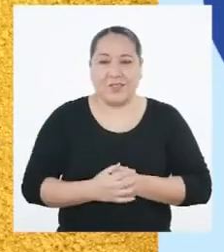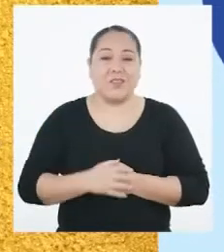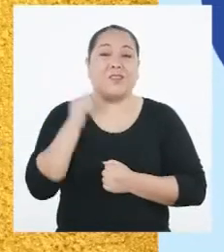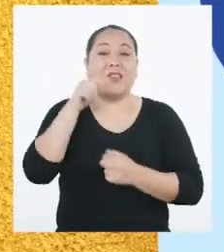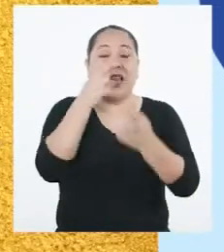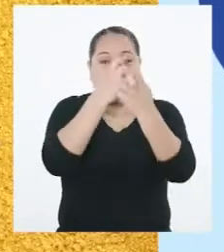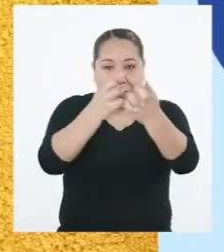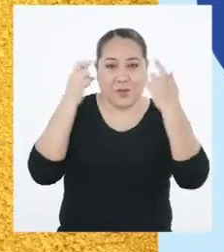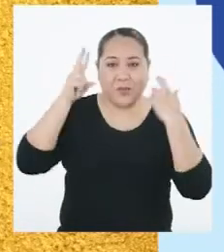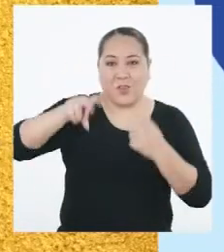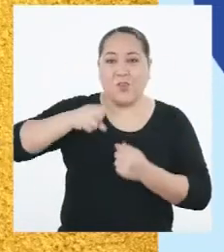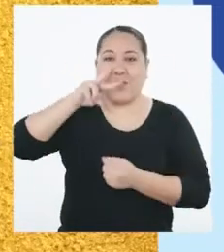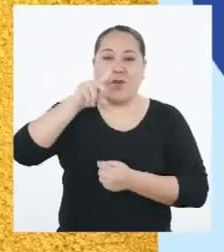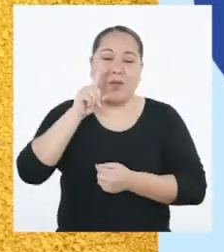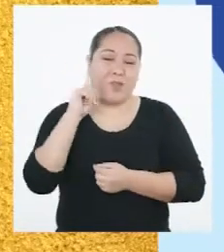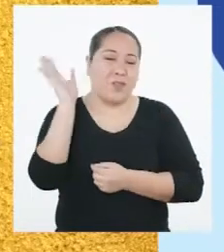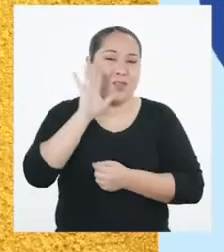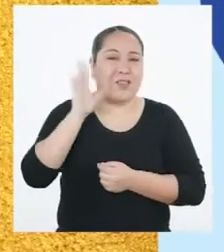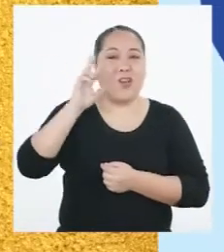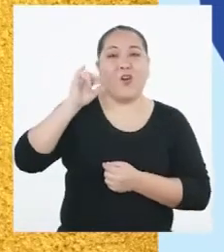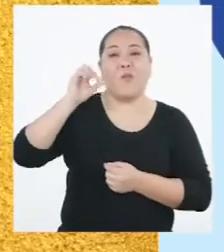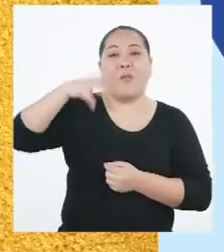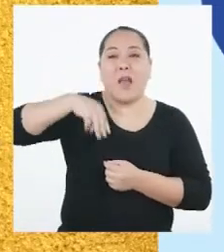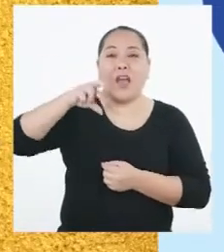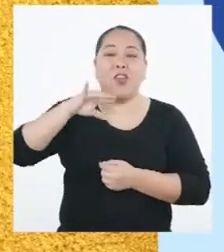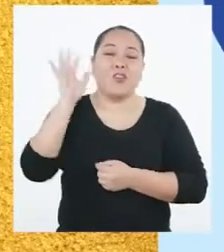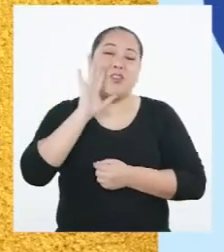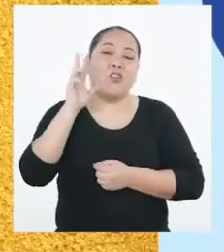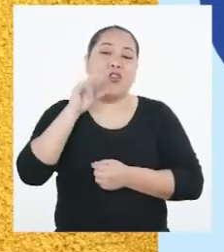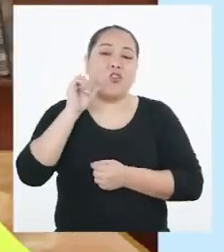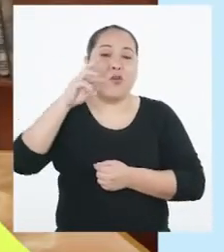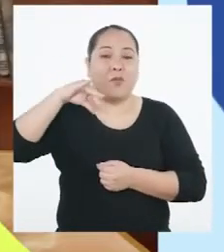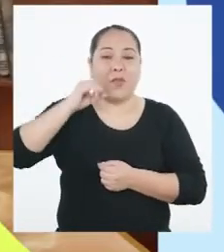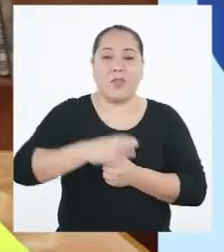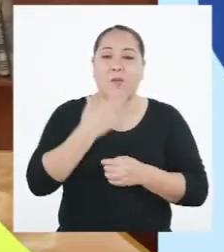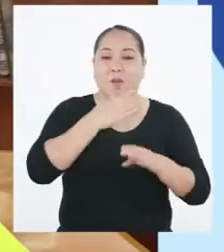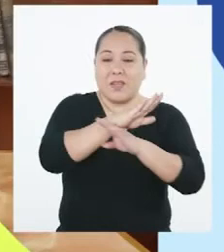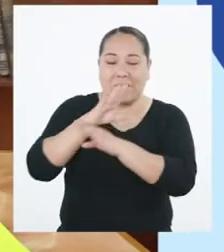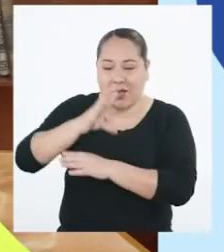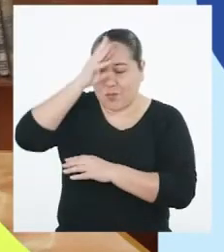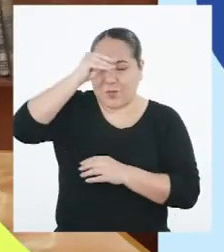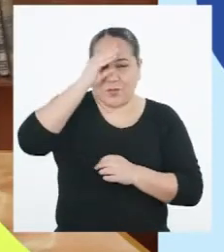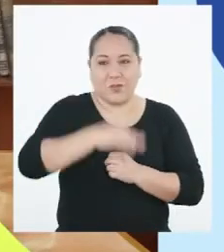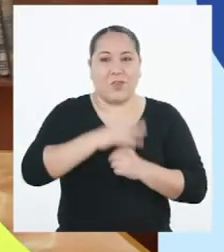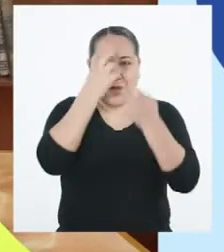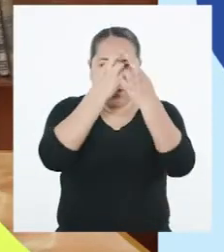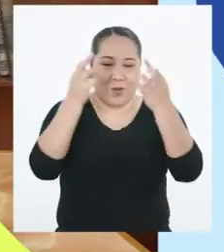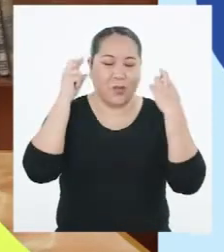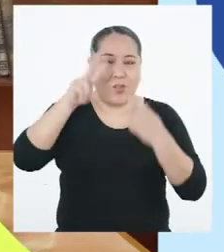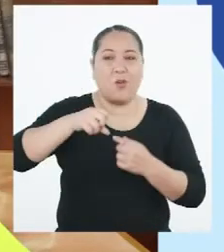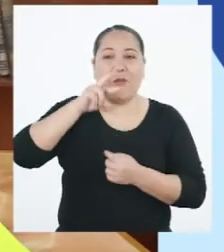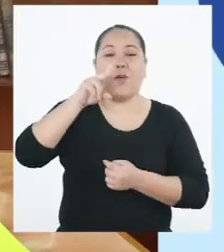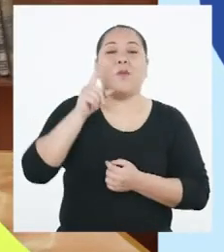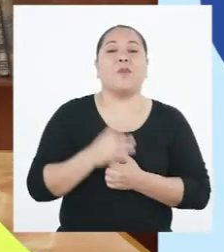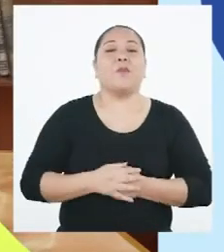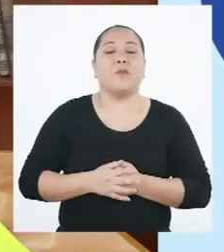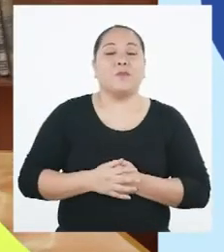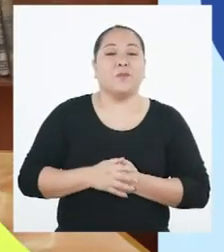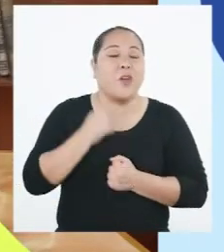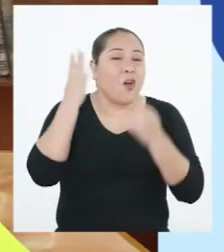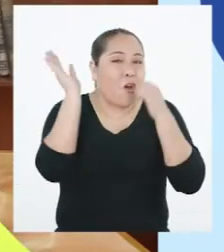y chicos de la promoción 2021. Chao, Mario y Romina. Buenas tardes, chicas y chicos de la promo 2021.